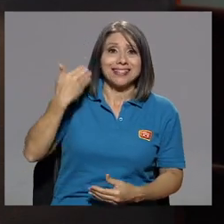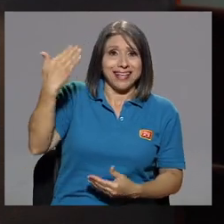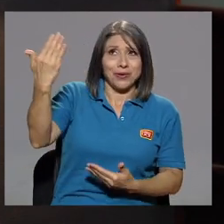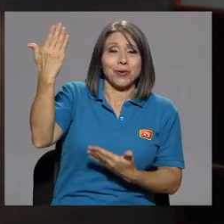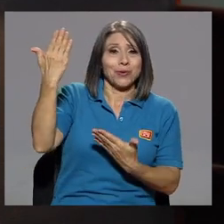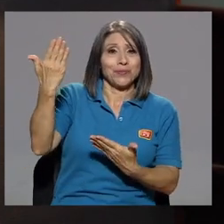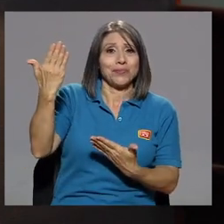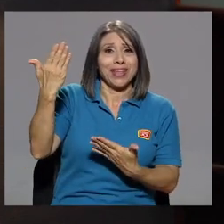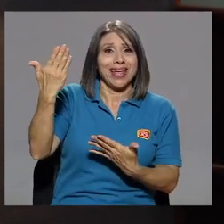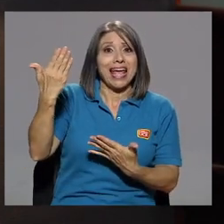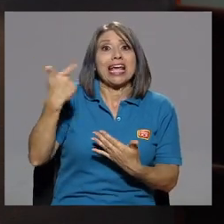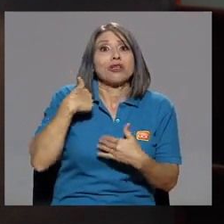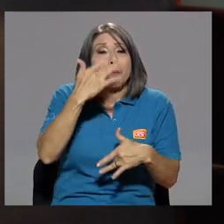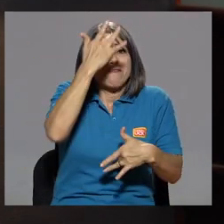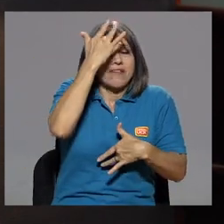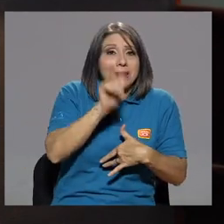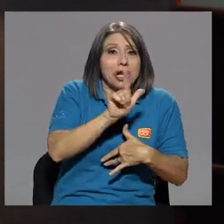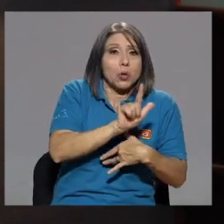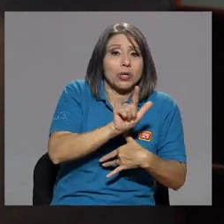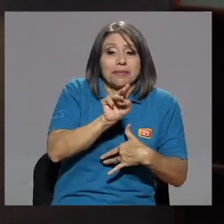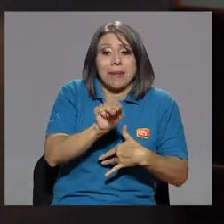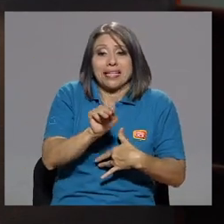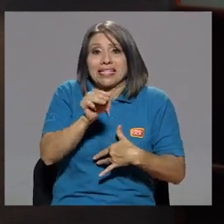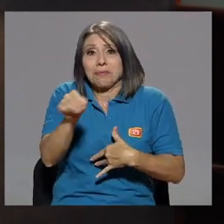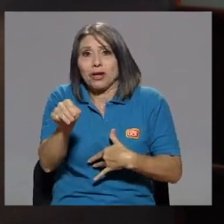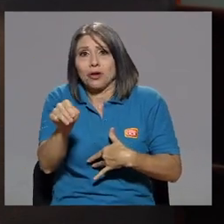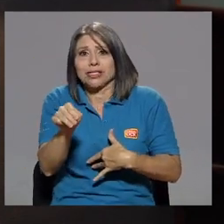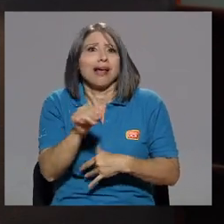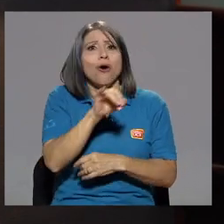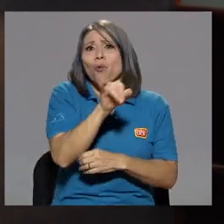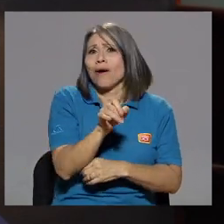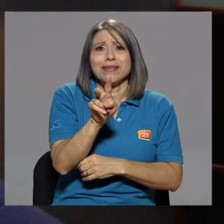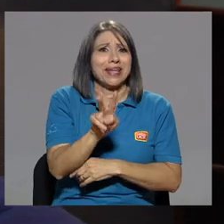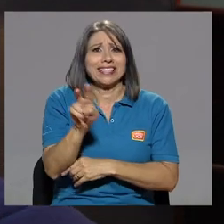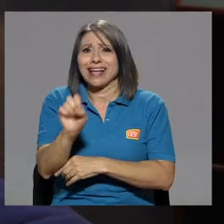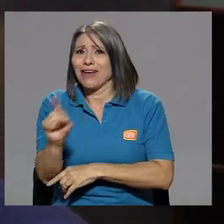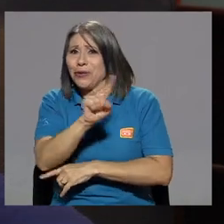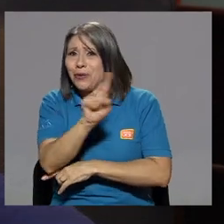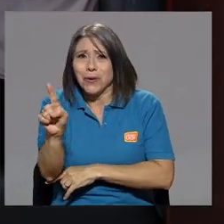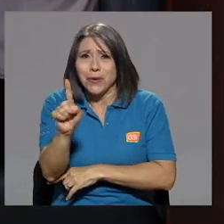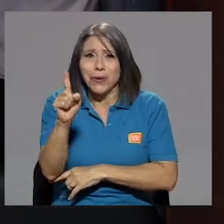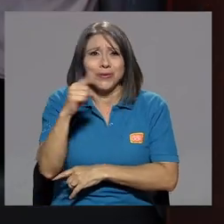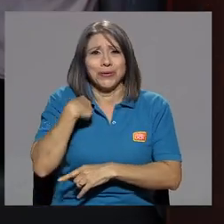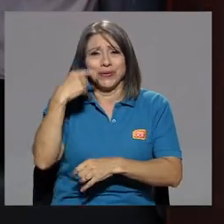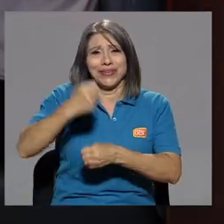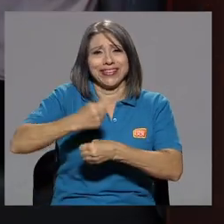que me enferme el lunes, martes y miércoles. Ya fue el viernes y sábado, no, porque tengo que trabajar.